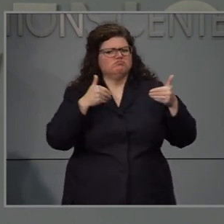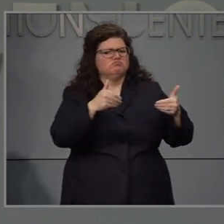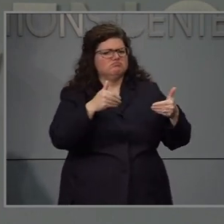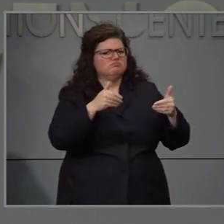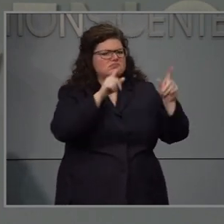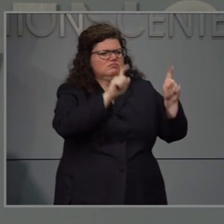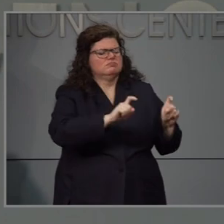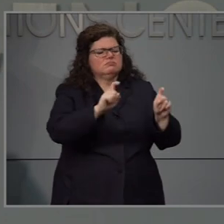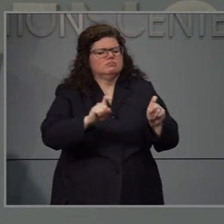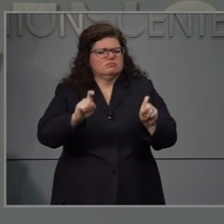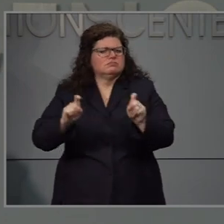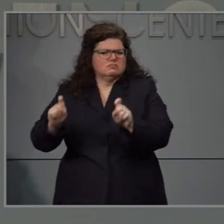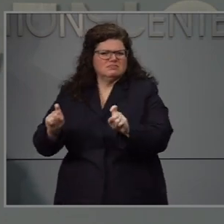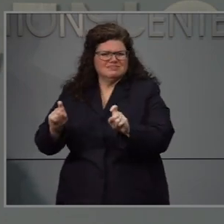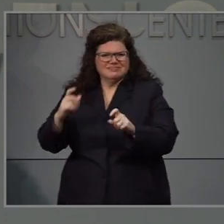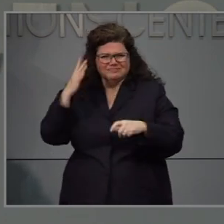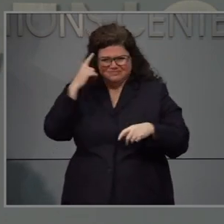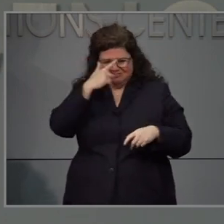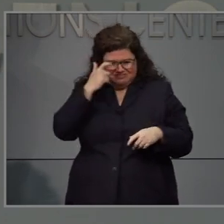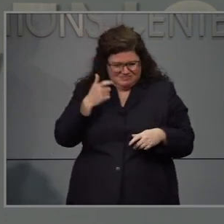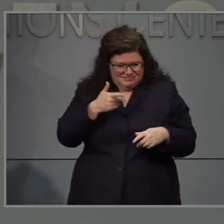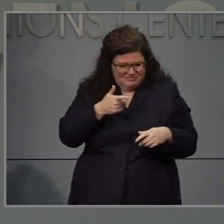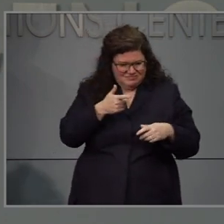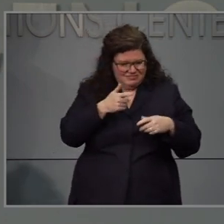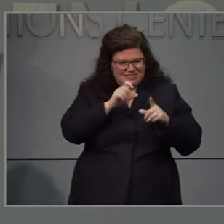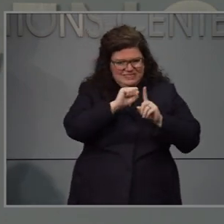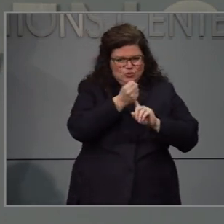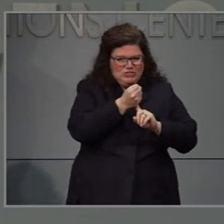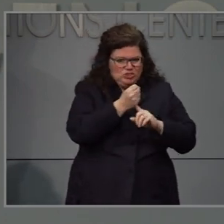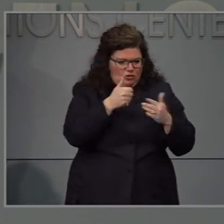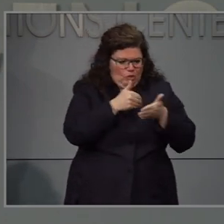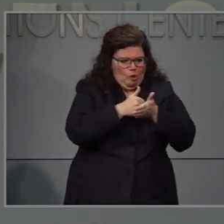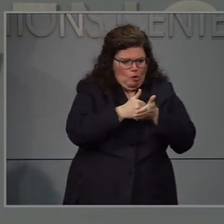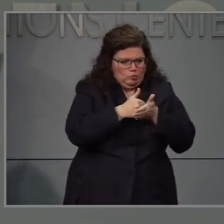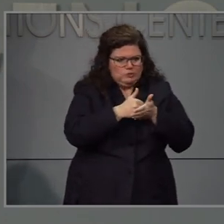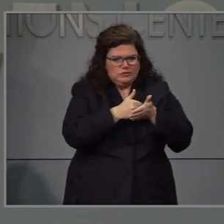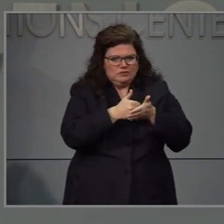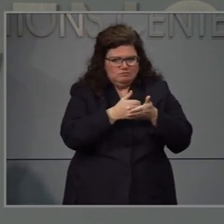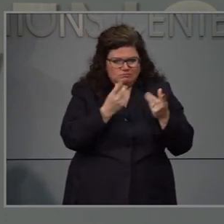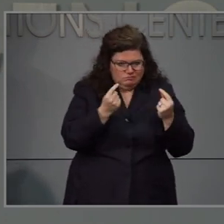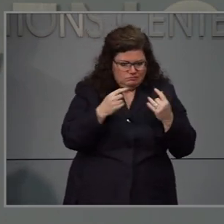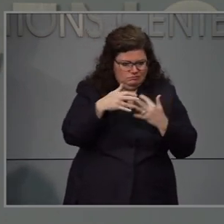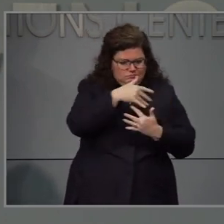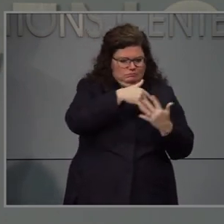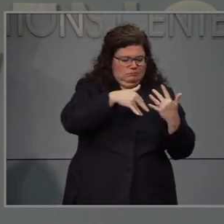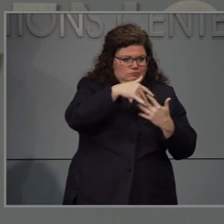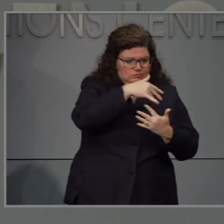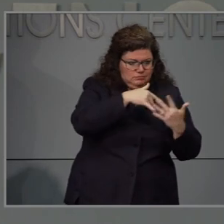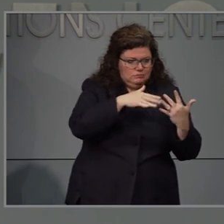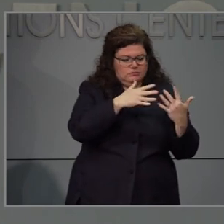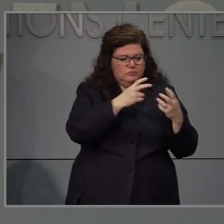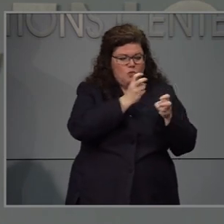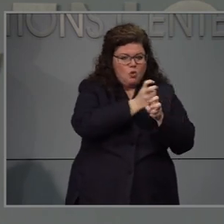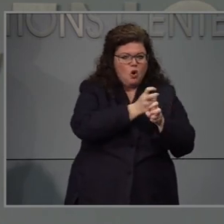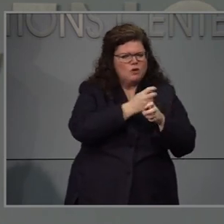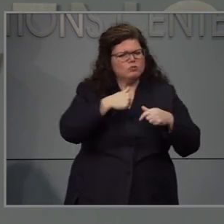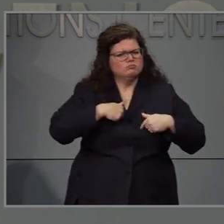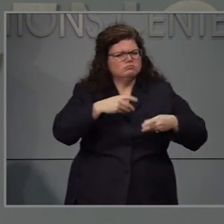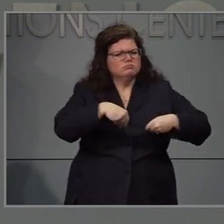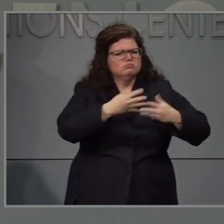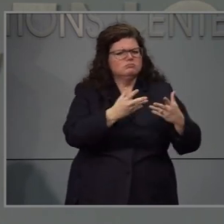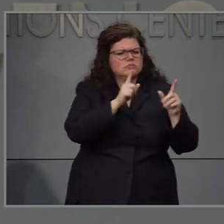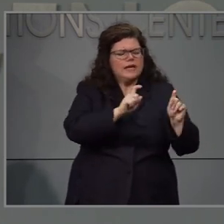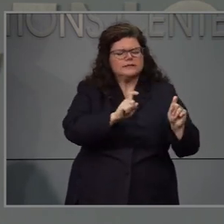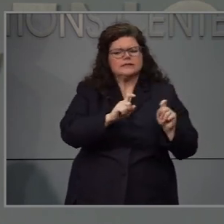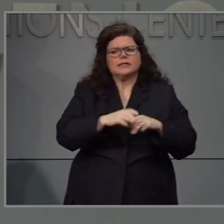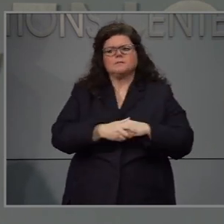Debido a la naturaleza de estas situaciones como por ejemplo asilos. Hay algunas diferencias en cuanto a él